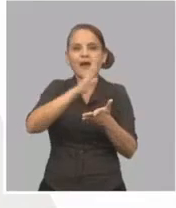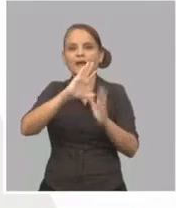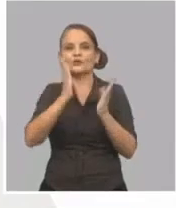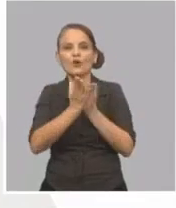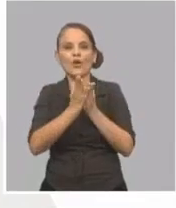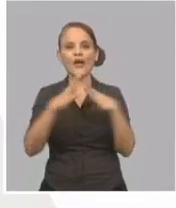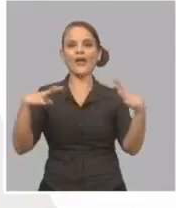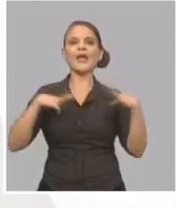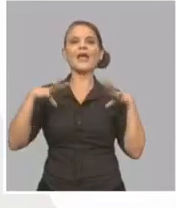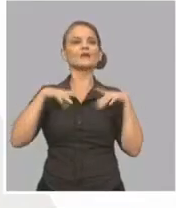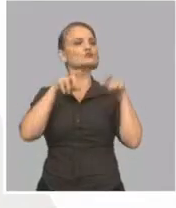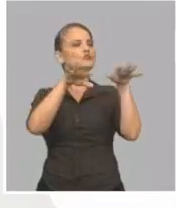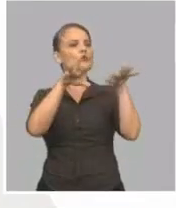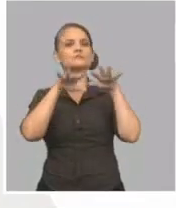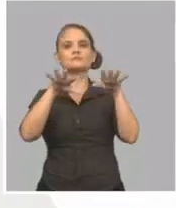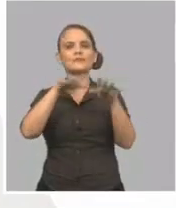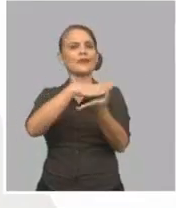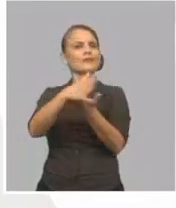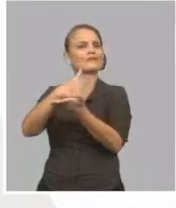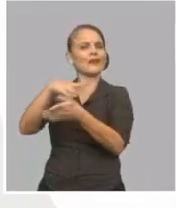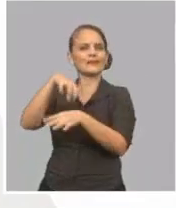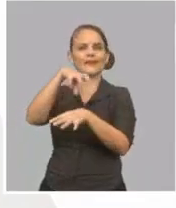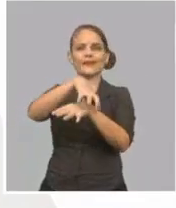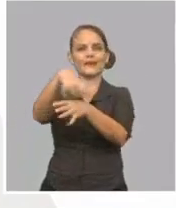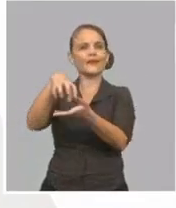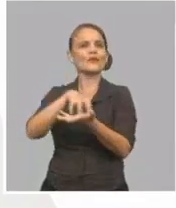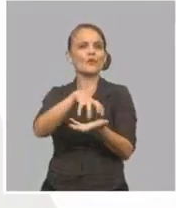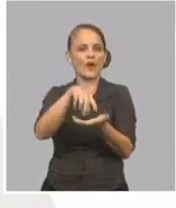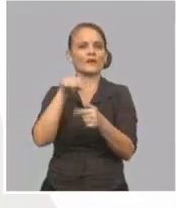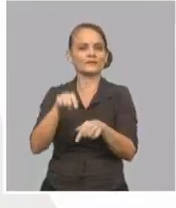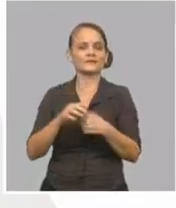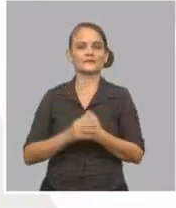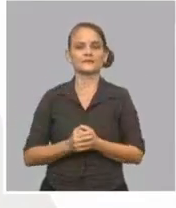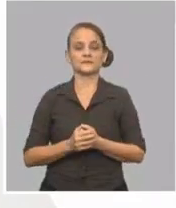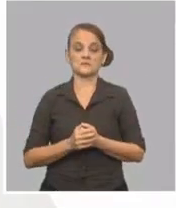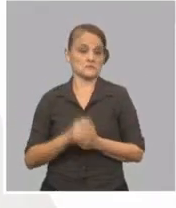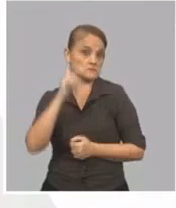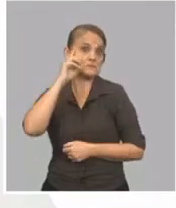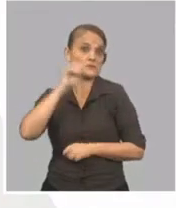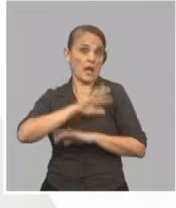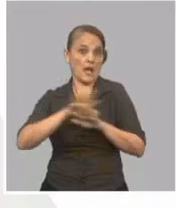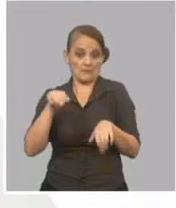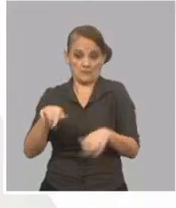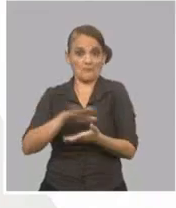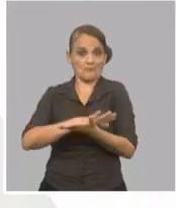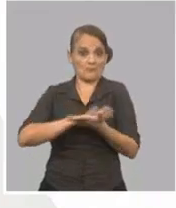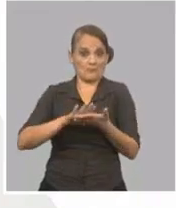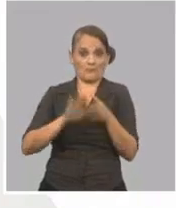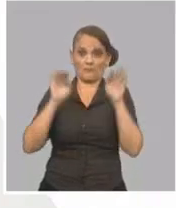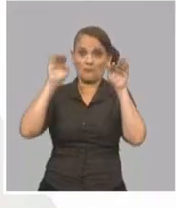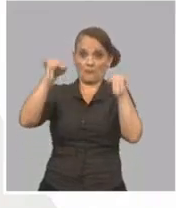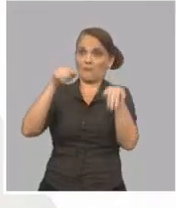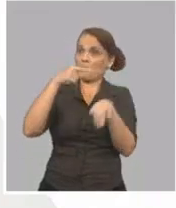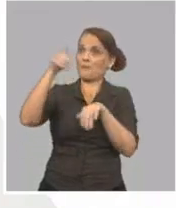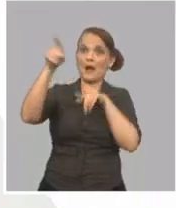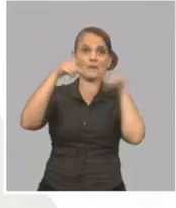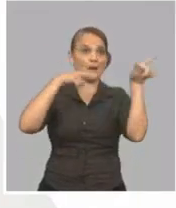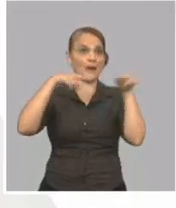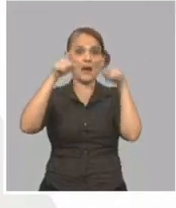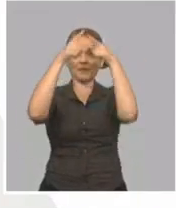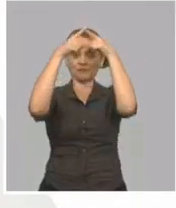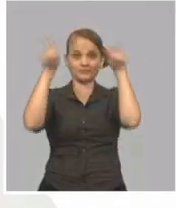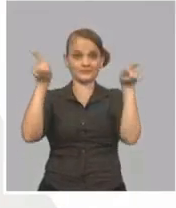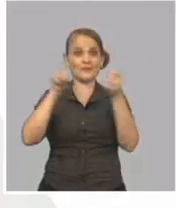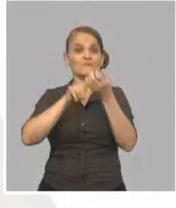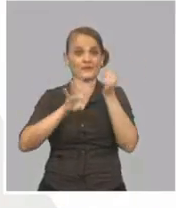se encuentren en la normalidad. O sea, como se ha autorizado la transportación interprovincial, nosotros en territorios que están en